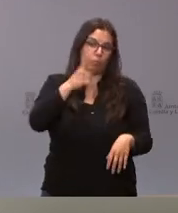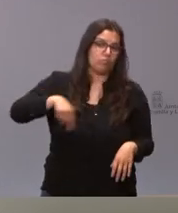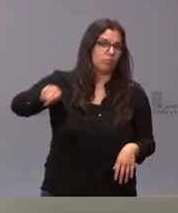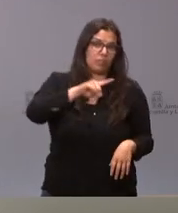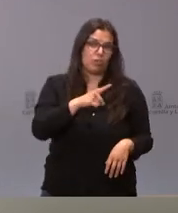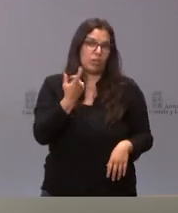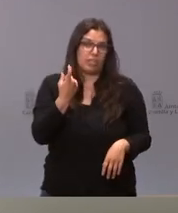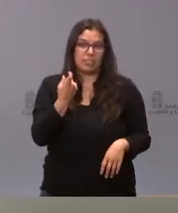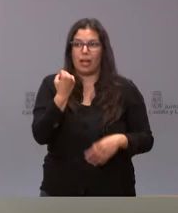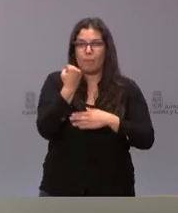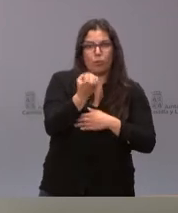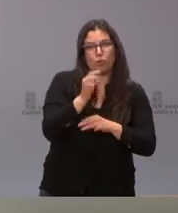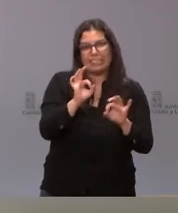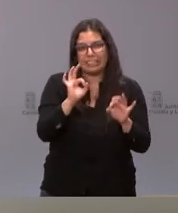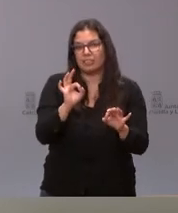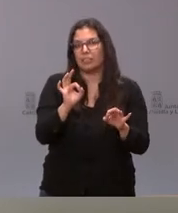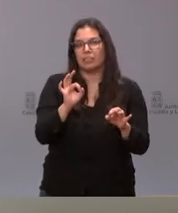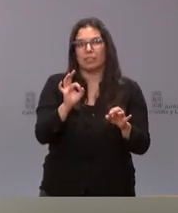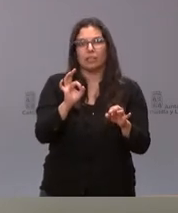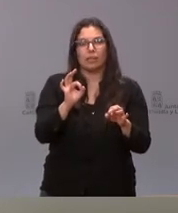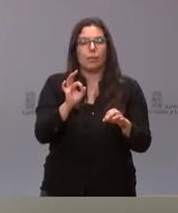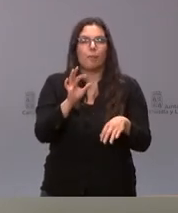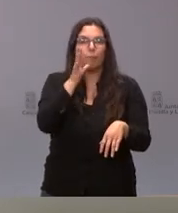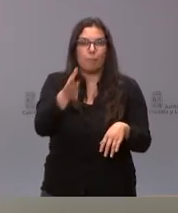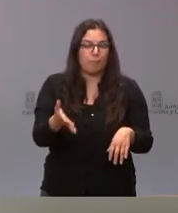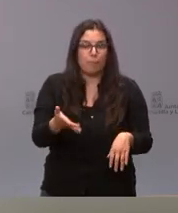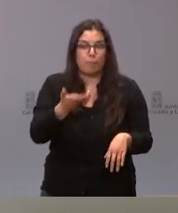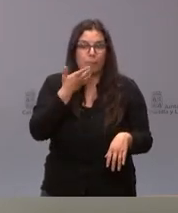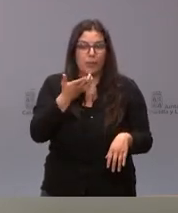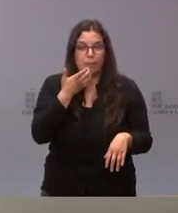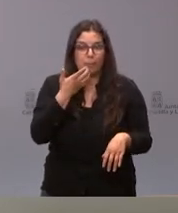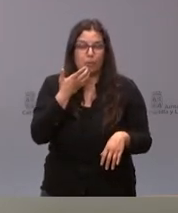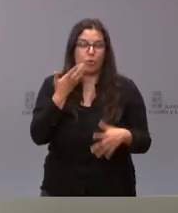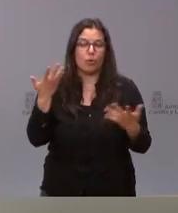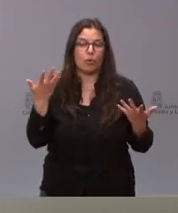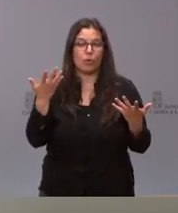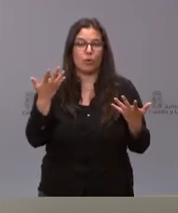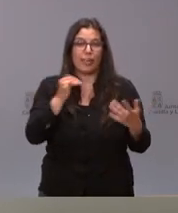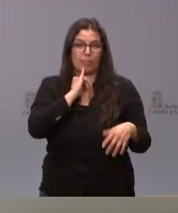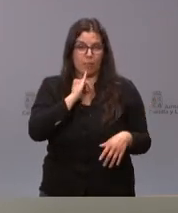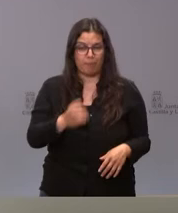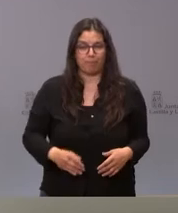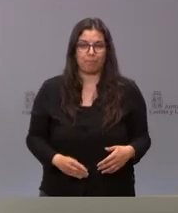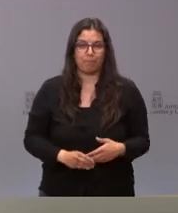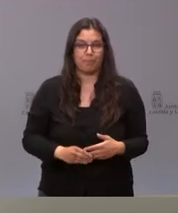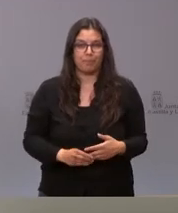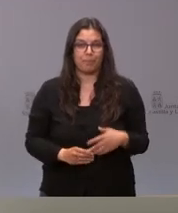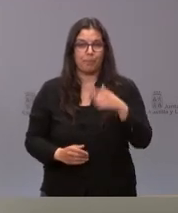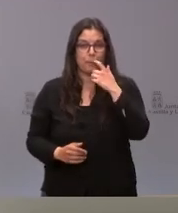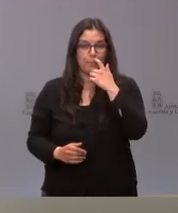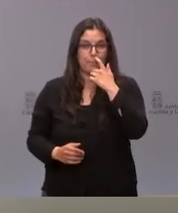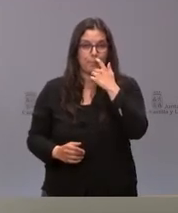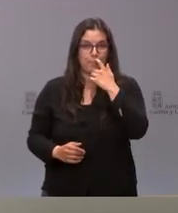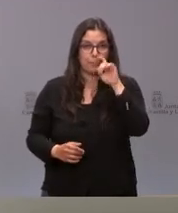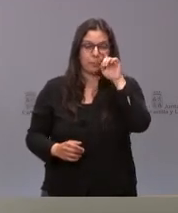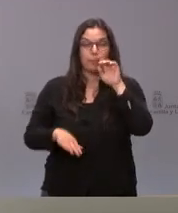necesitan algún apoyo específico incluso desde el punto de vista del idioma y finalmente informarles y